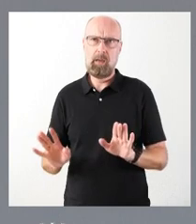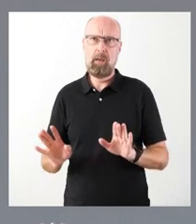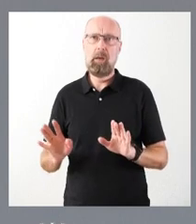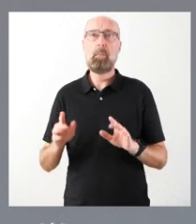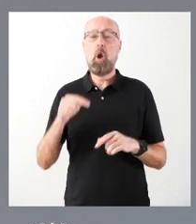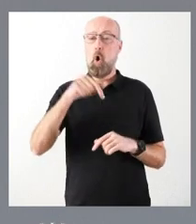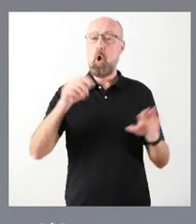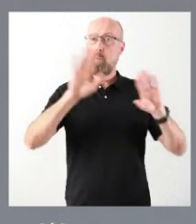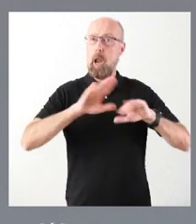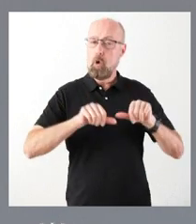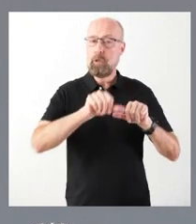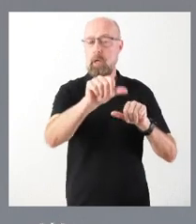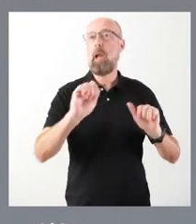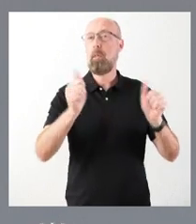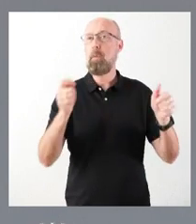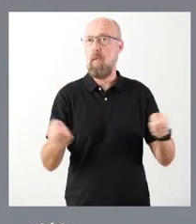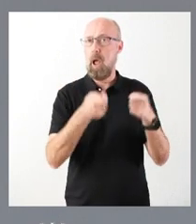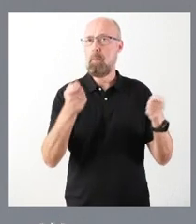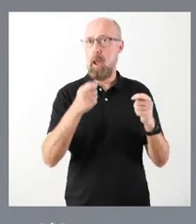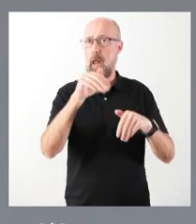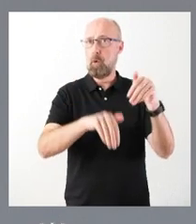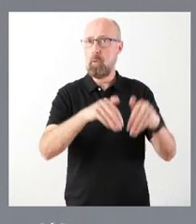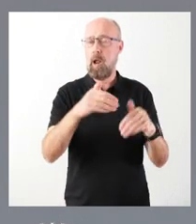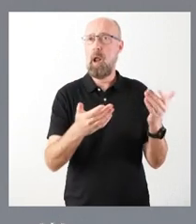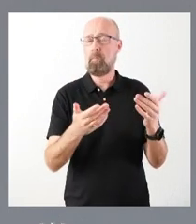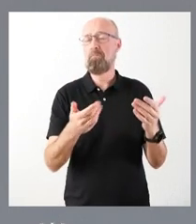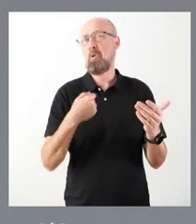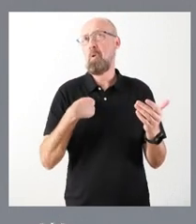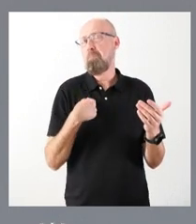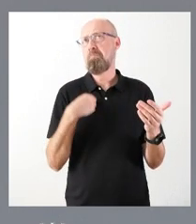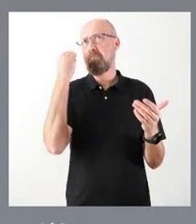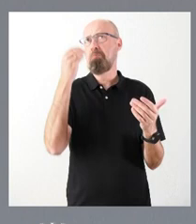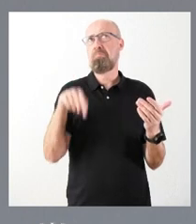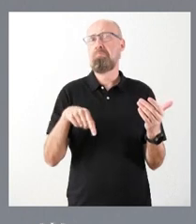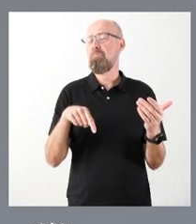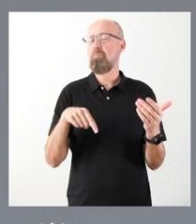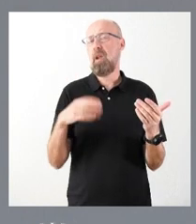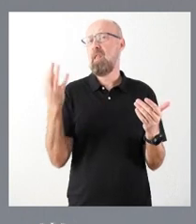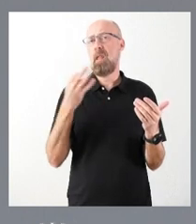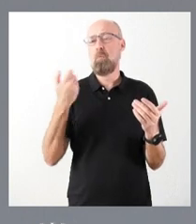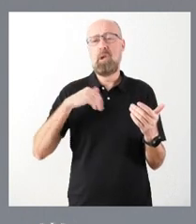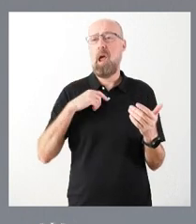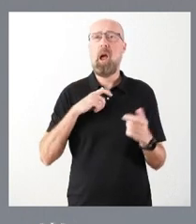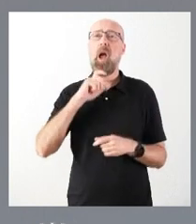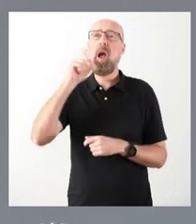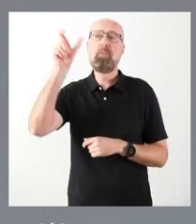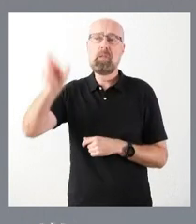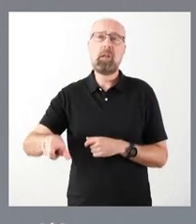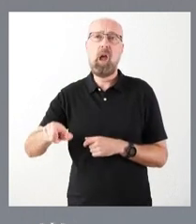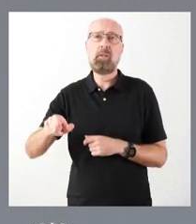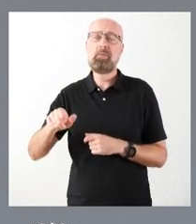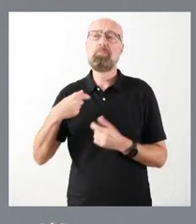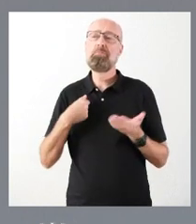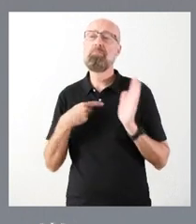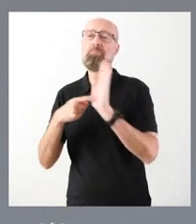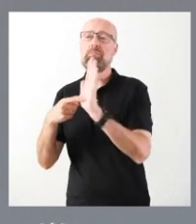se inicia una campaña electoral y he decidido plantearle al presidente la renuncia. Él lo ha entendido,